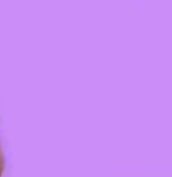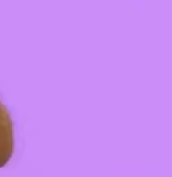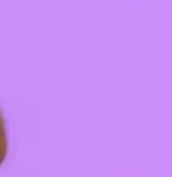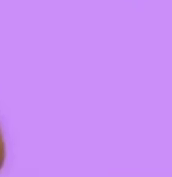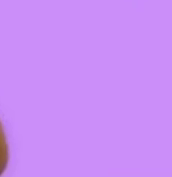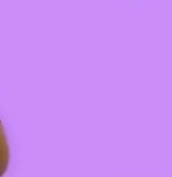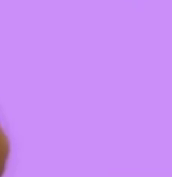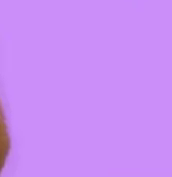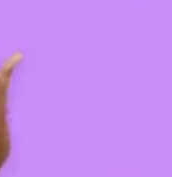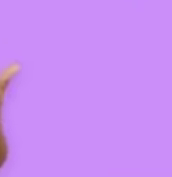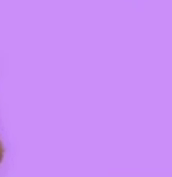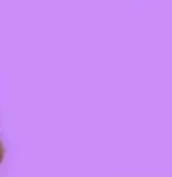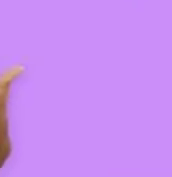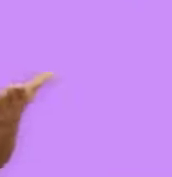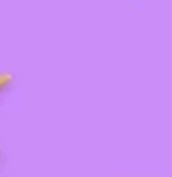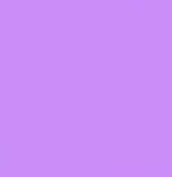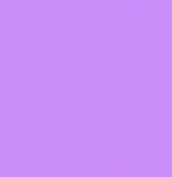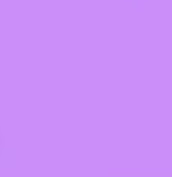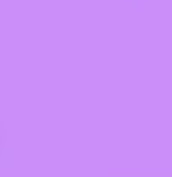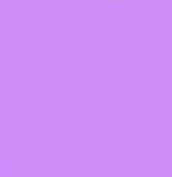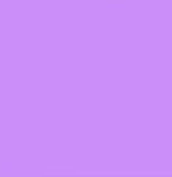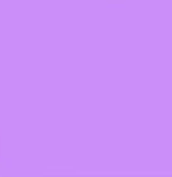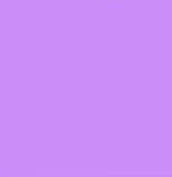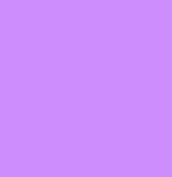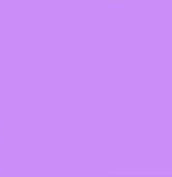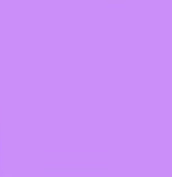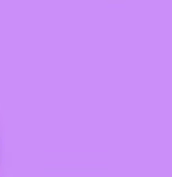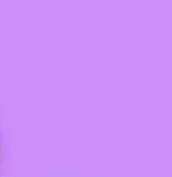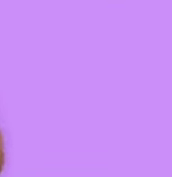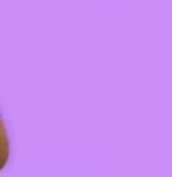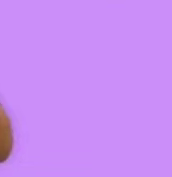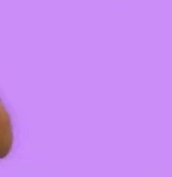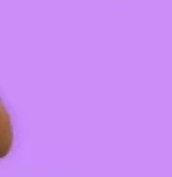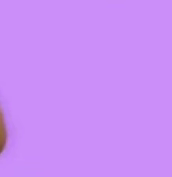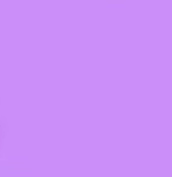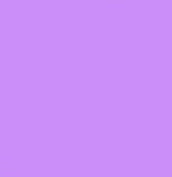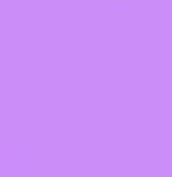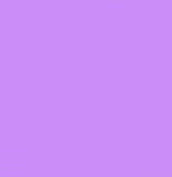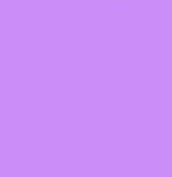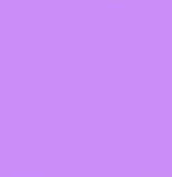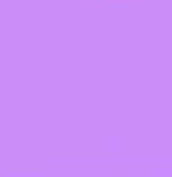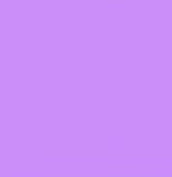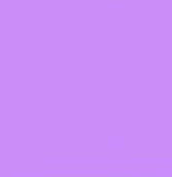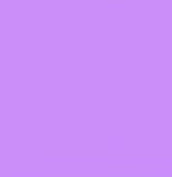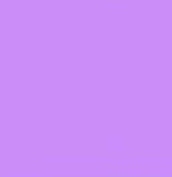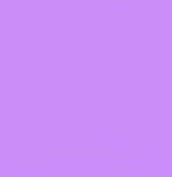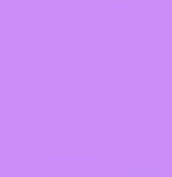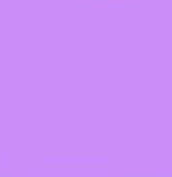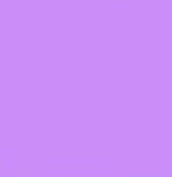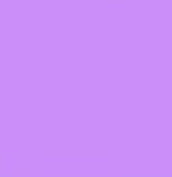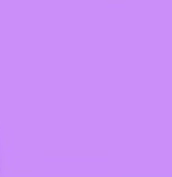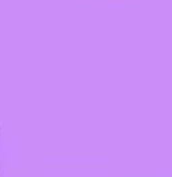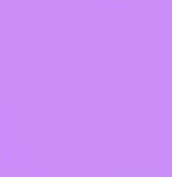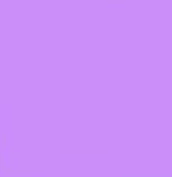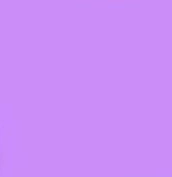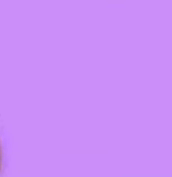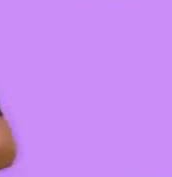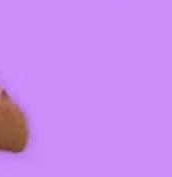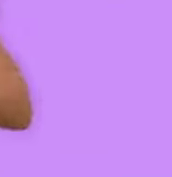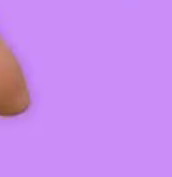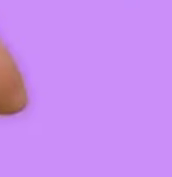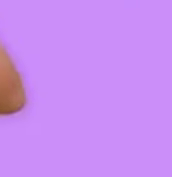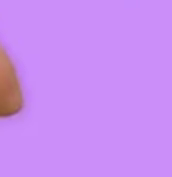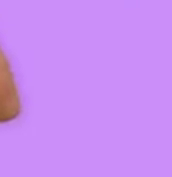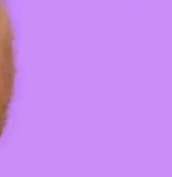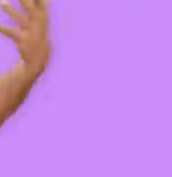Y en esta ocasión les voy a enseñar nuevas palabras en lengua de señas peruana sobre